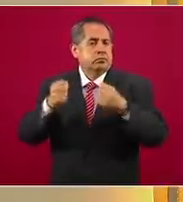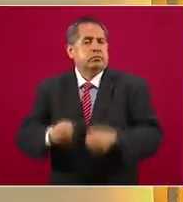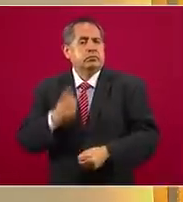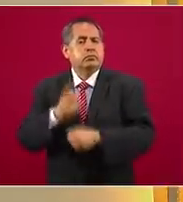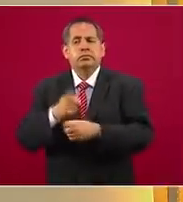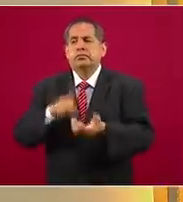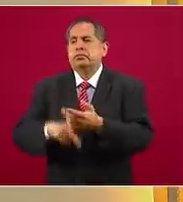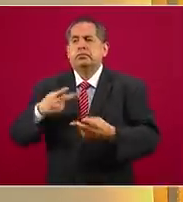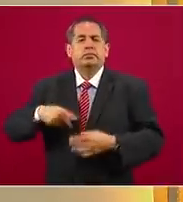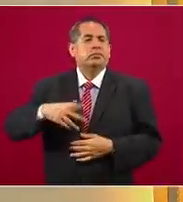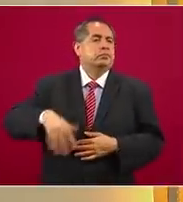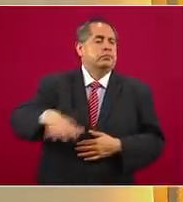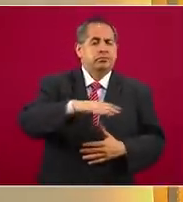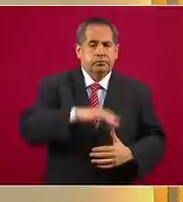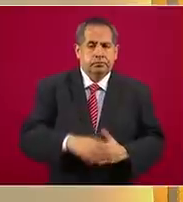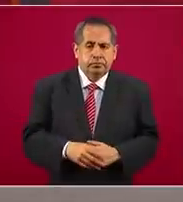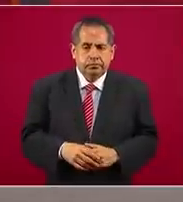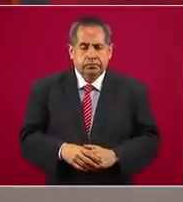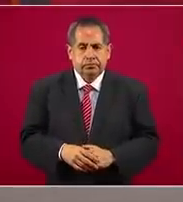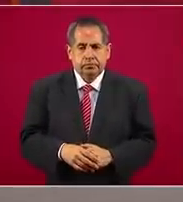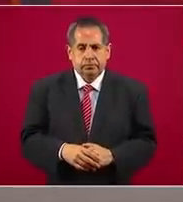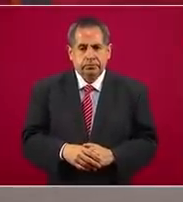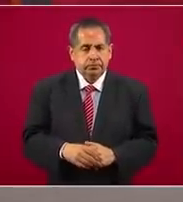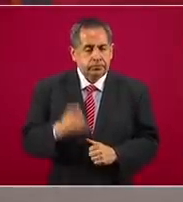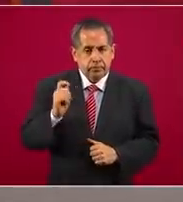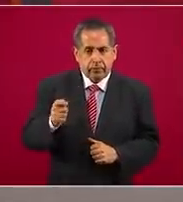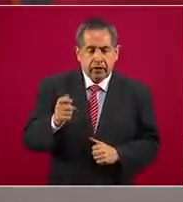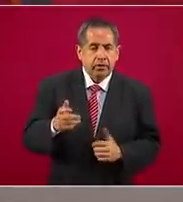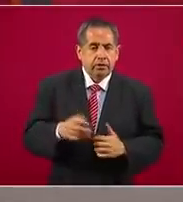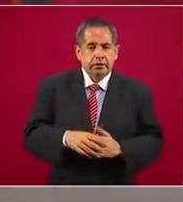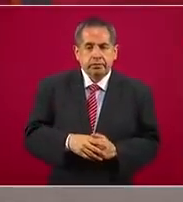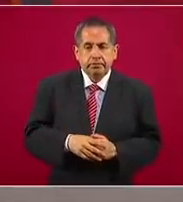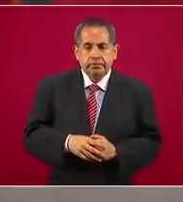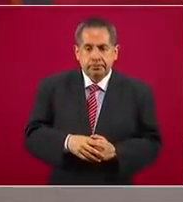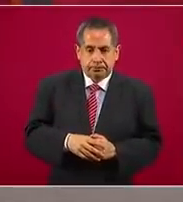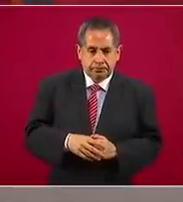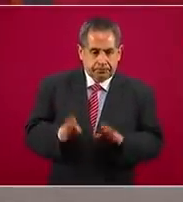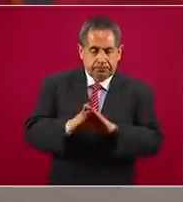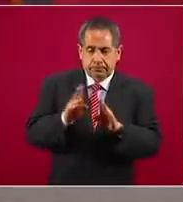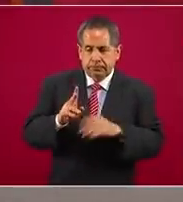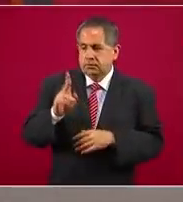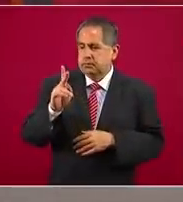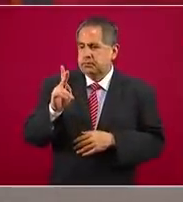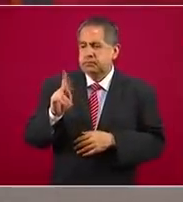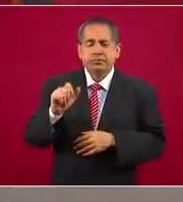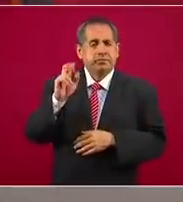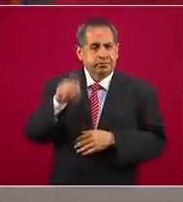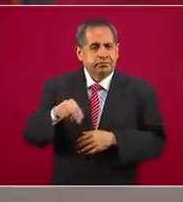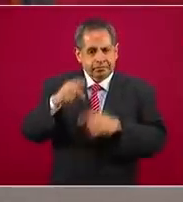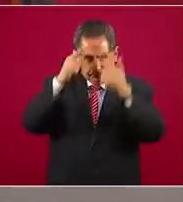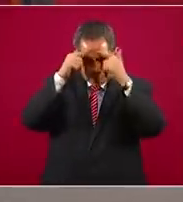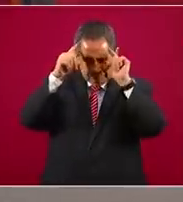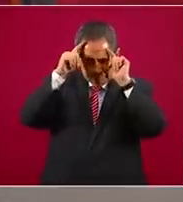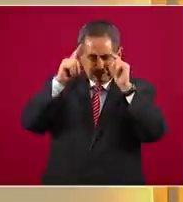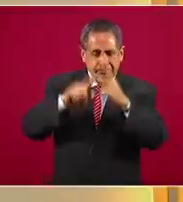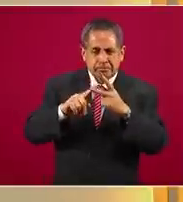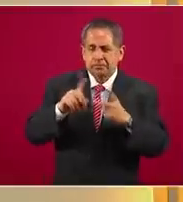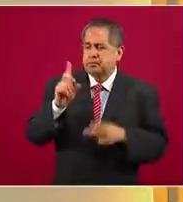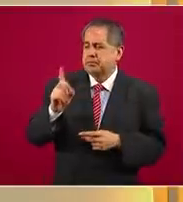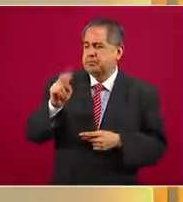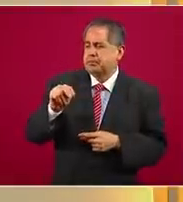de la población. La que sigue, dentro de la aplicación del Plan Marina, el Plan de la Guardia Nacional y el Plan DN-III,